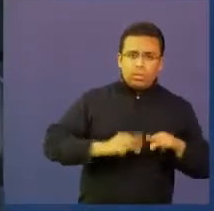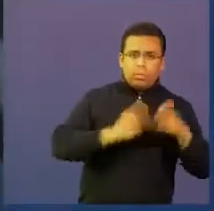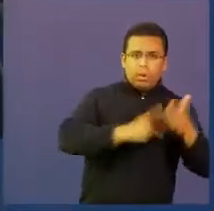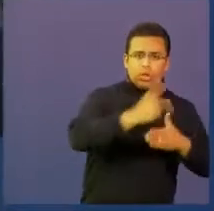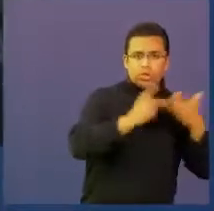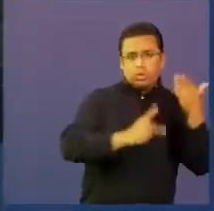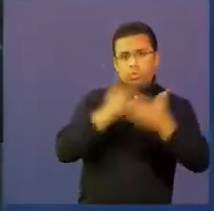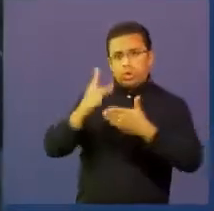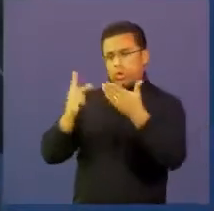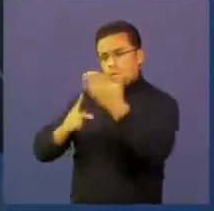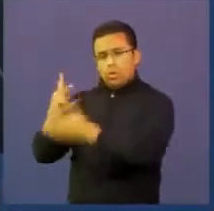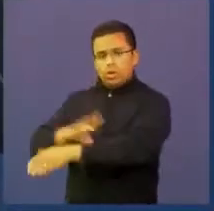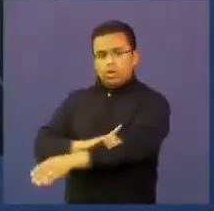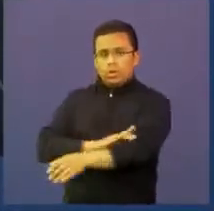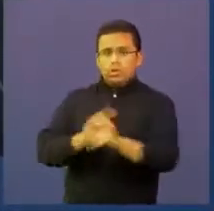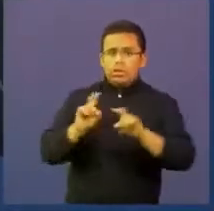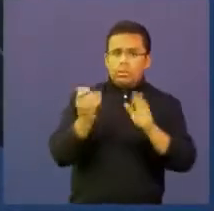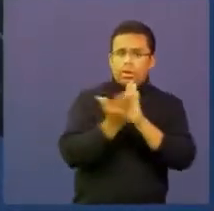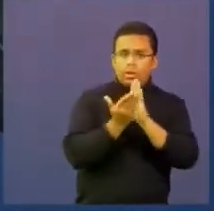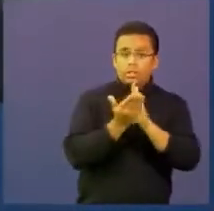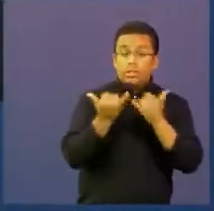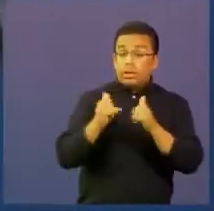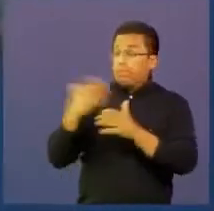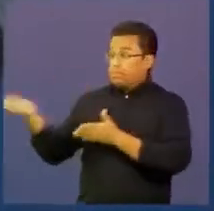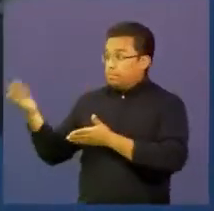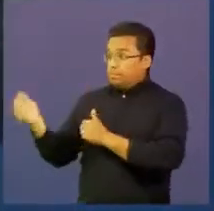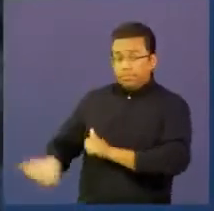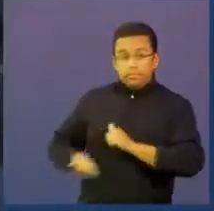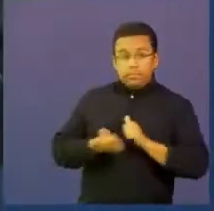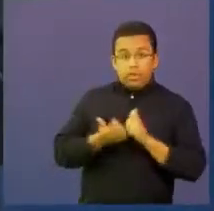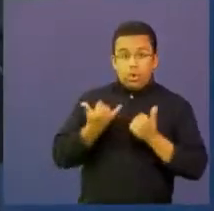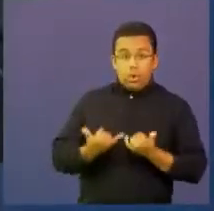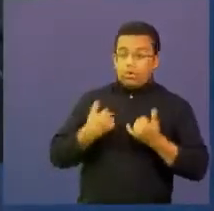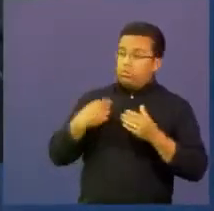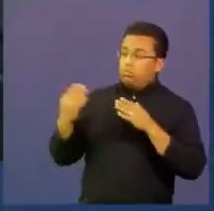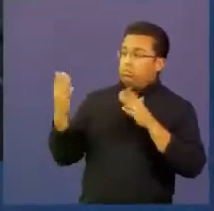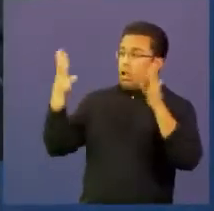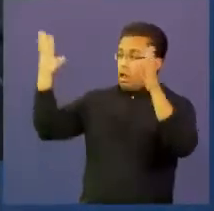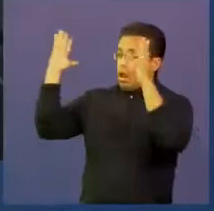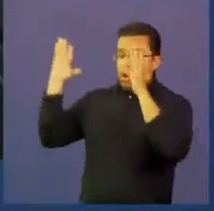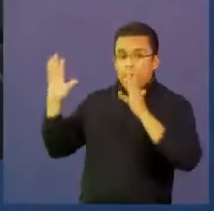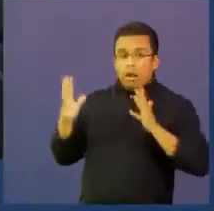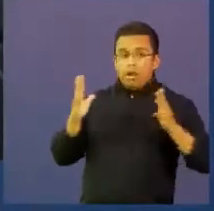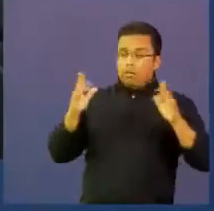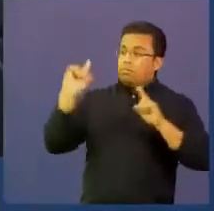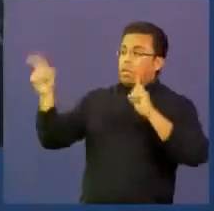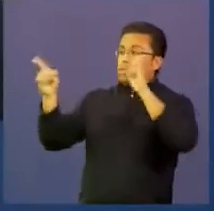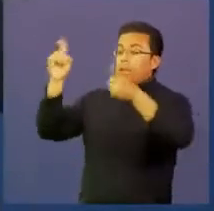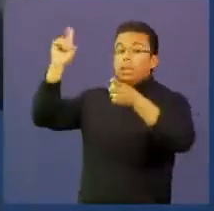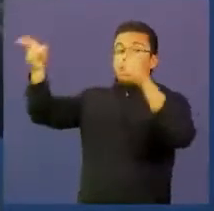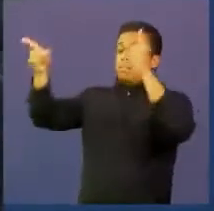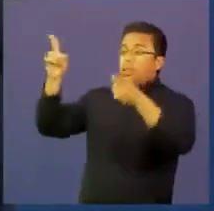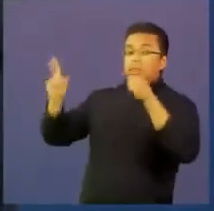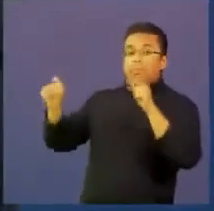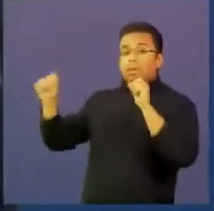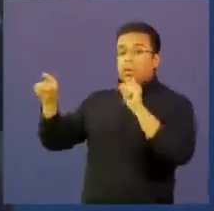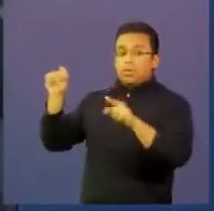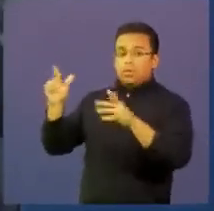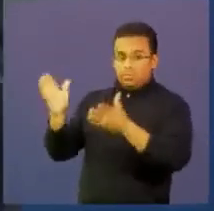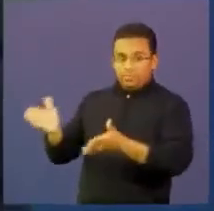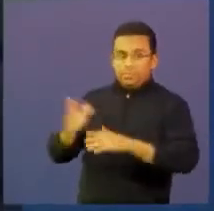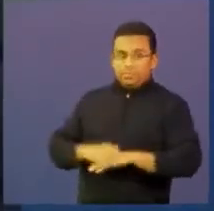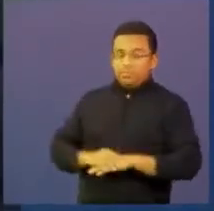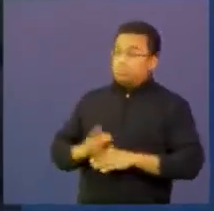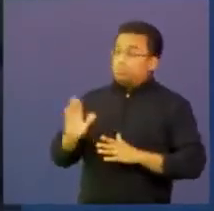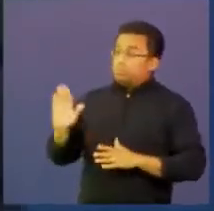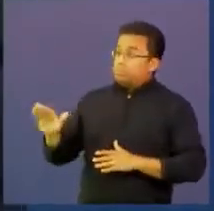educación, nos va a acompañar en este conversatorio en el rol de facilitadora y moderadora. Entonces, María Fernanda, ¿qué